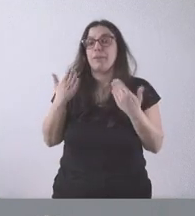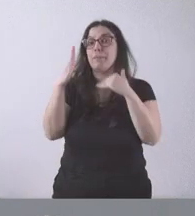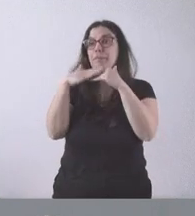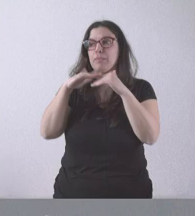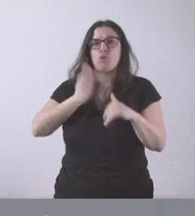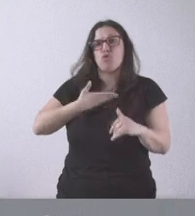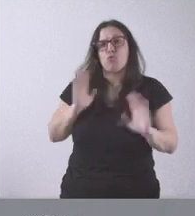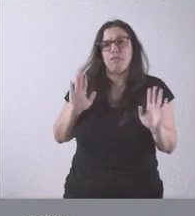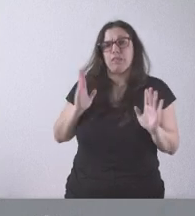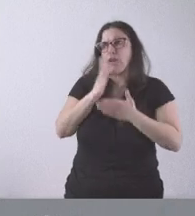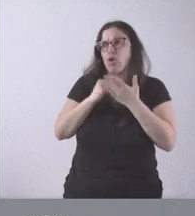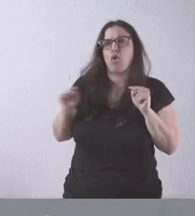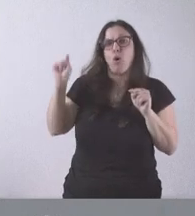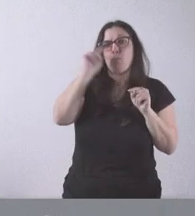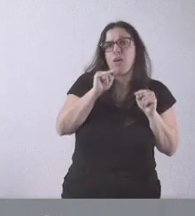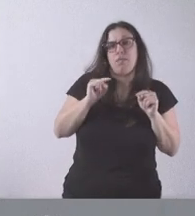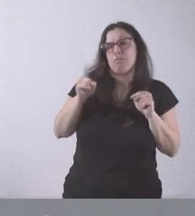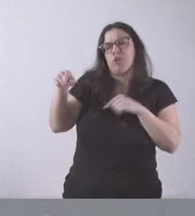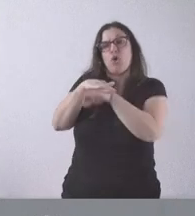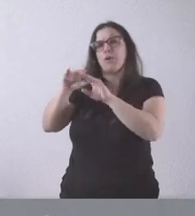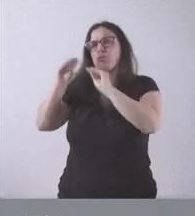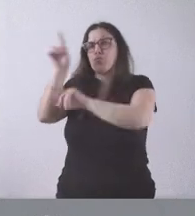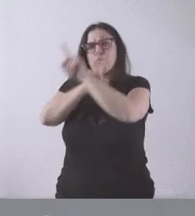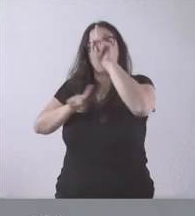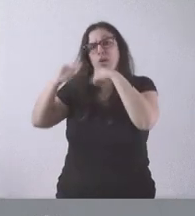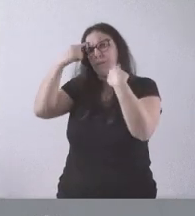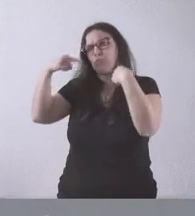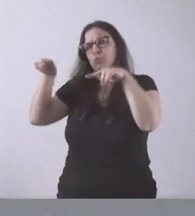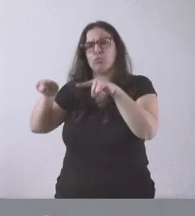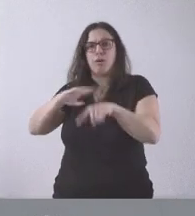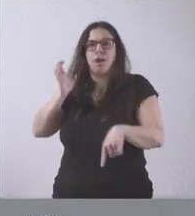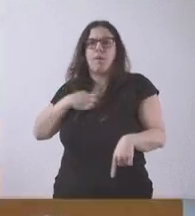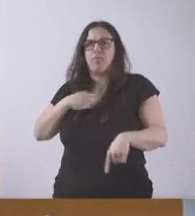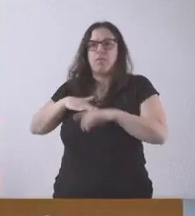perjudiquen a las comunidades autónomas la incapacidad del Gobierno de sacar adelante esos proyectos legislativos.